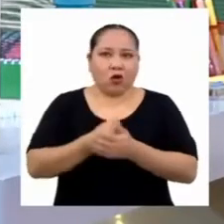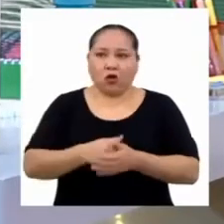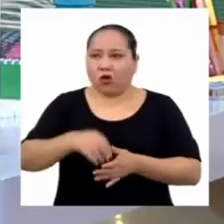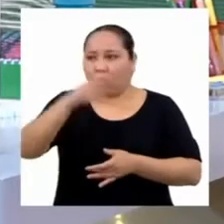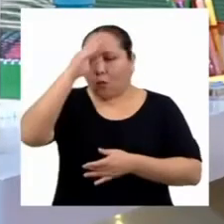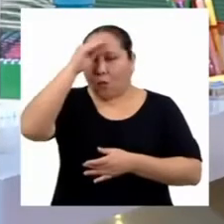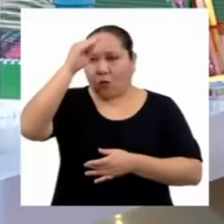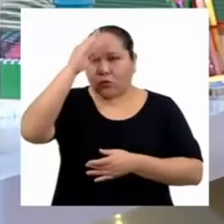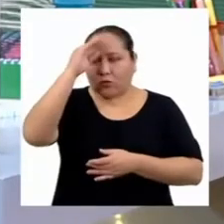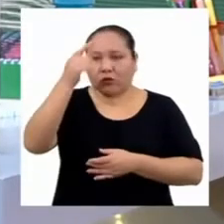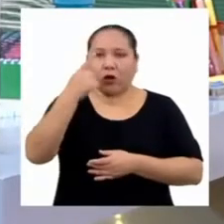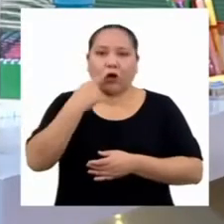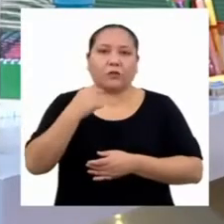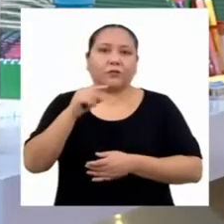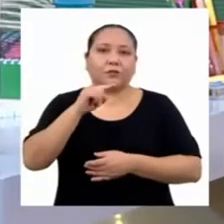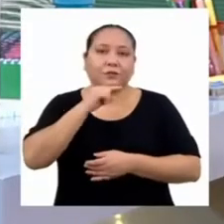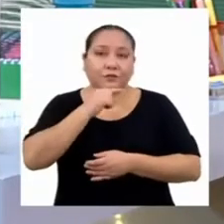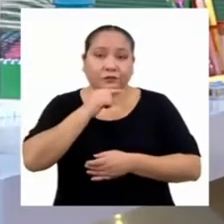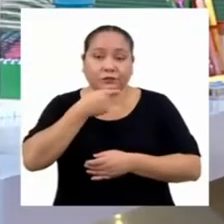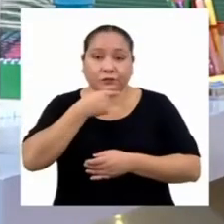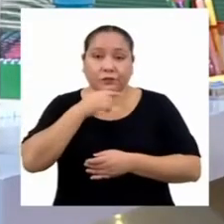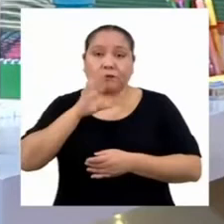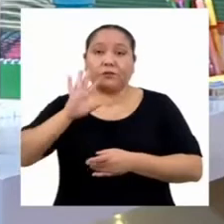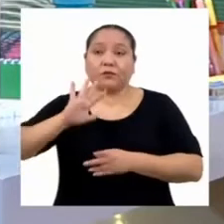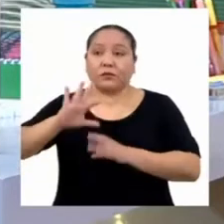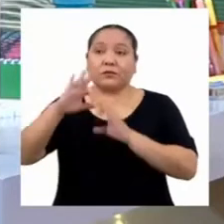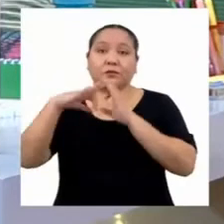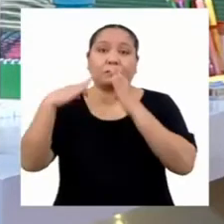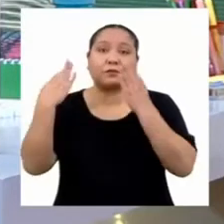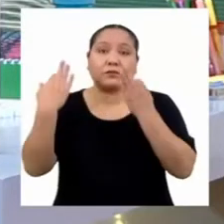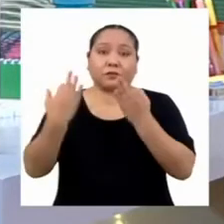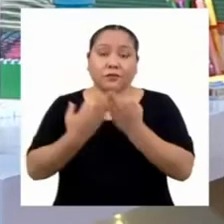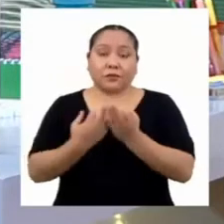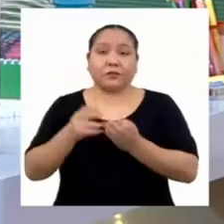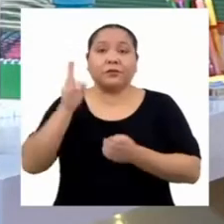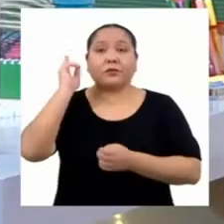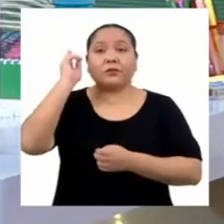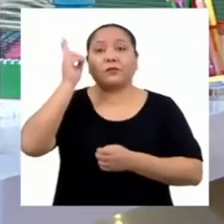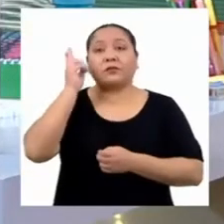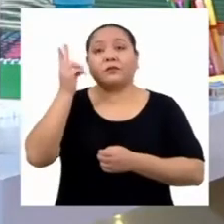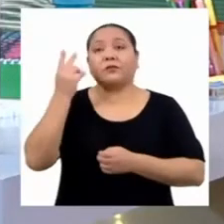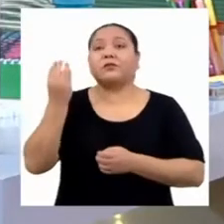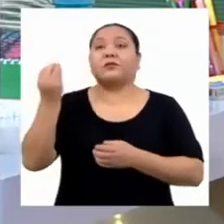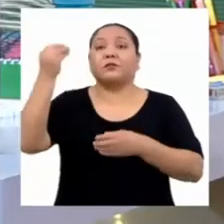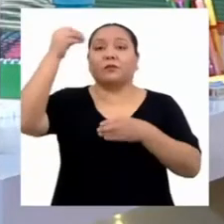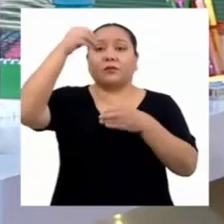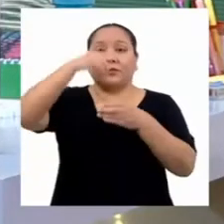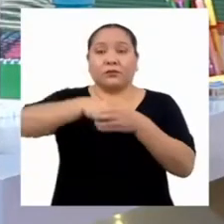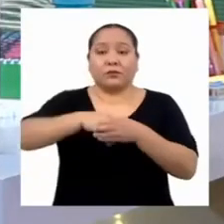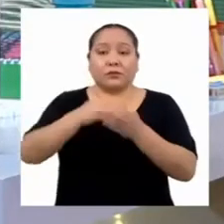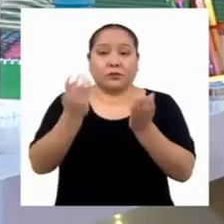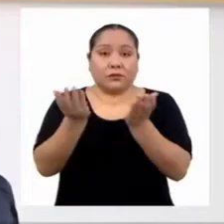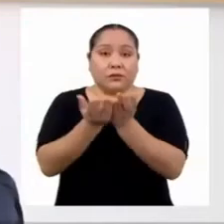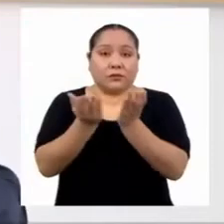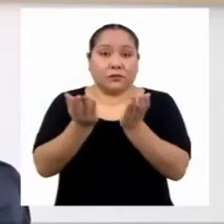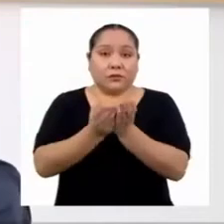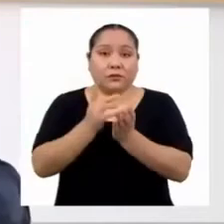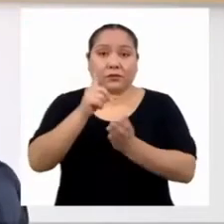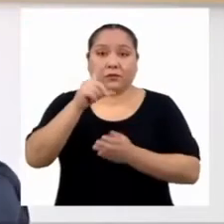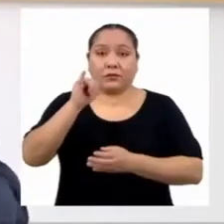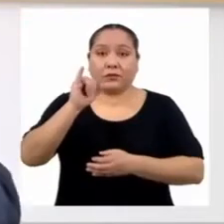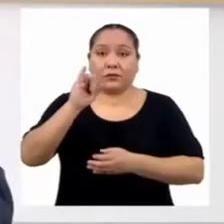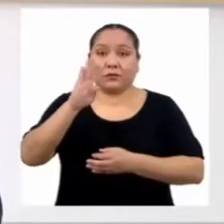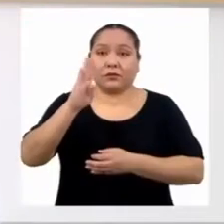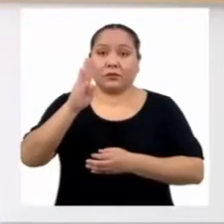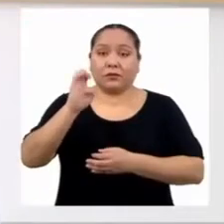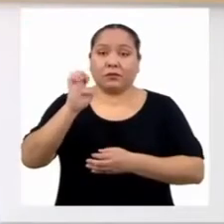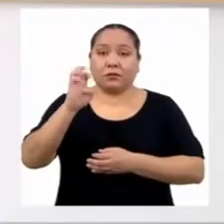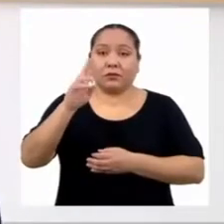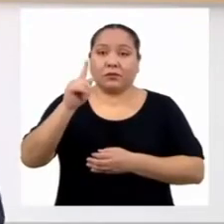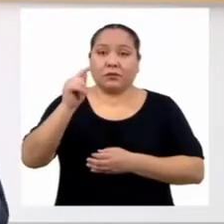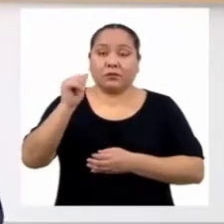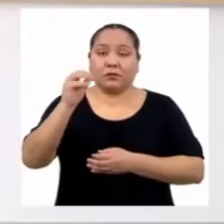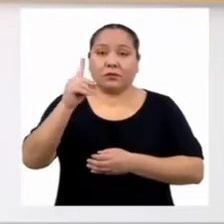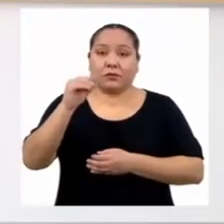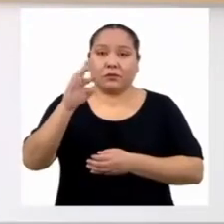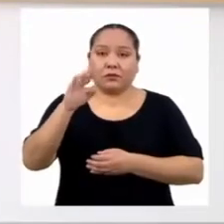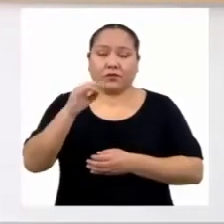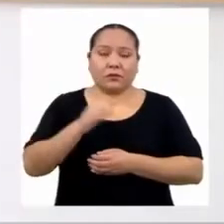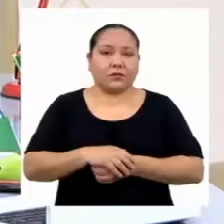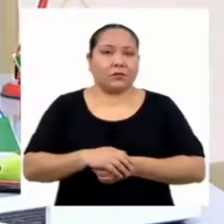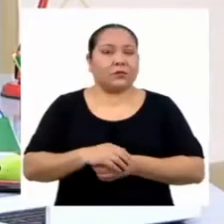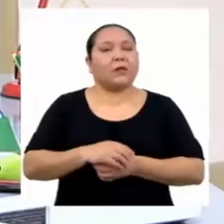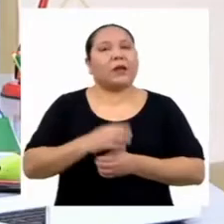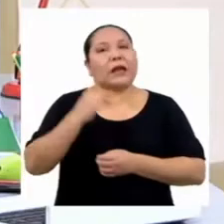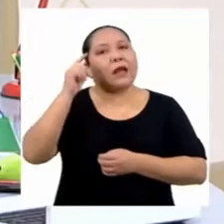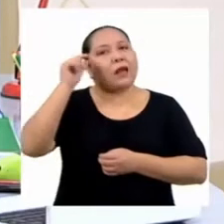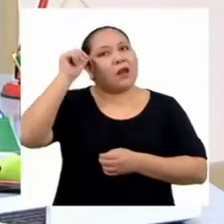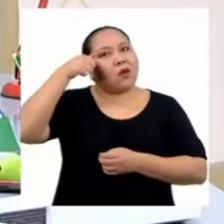chicos y chicas, familias y docentes de Los Libertadores. ¡Guau! Son un montón. Tal vez te sirva recordar qué es la